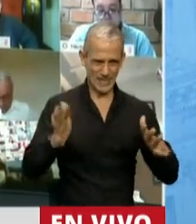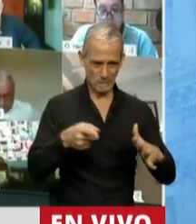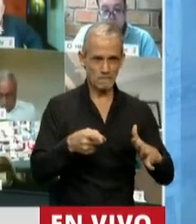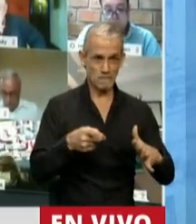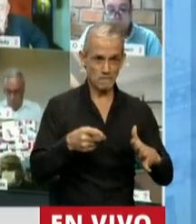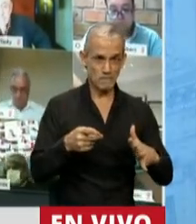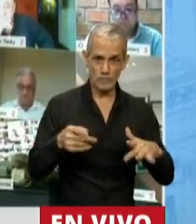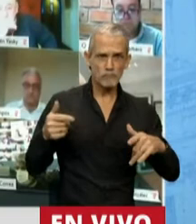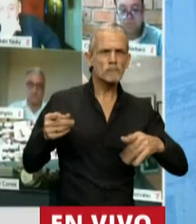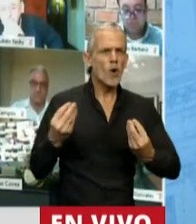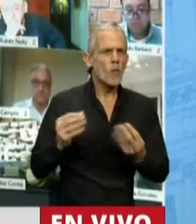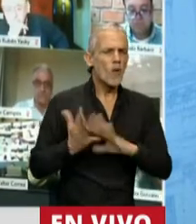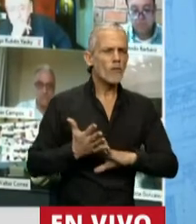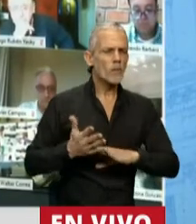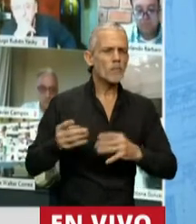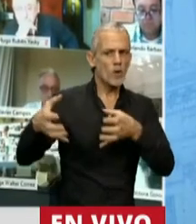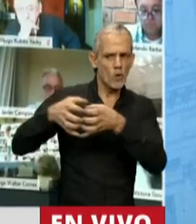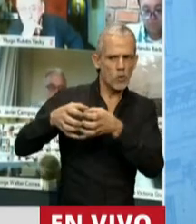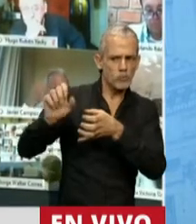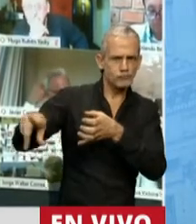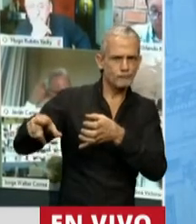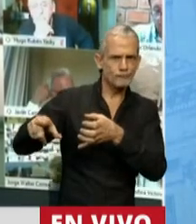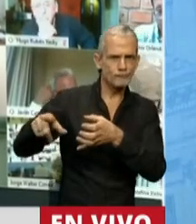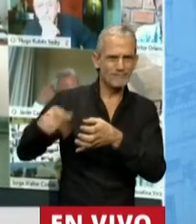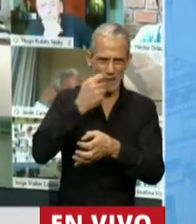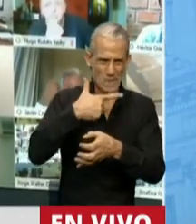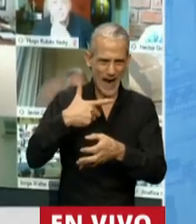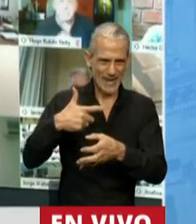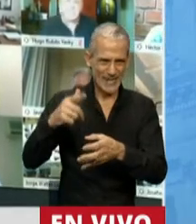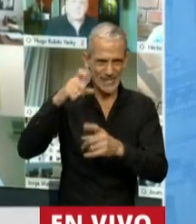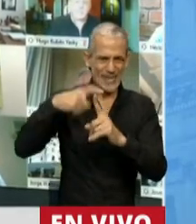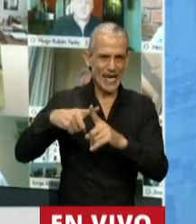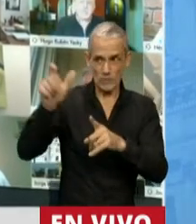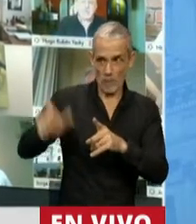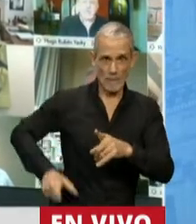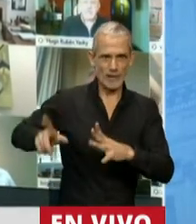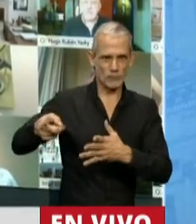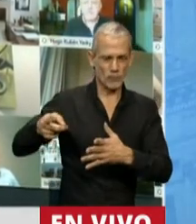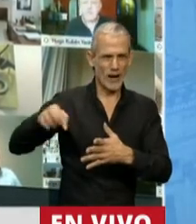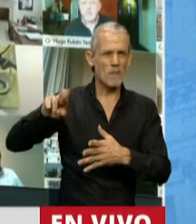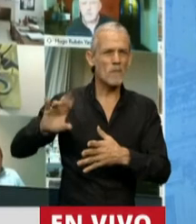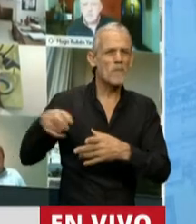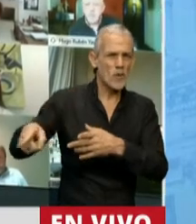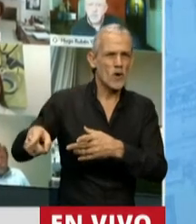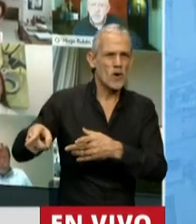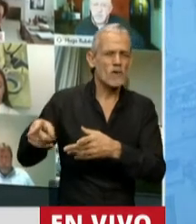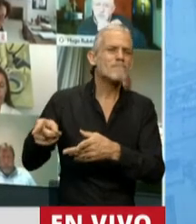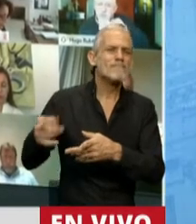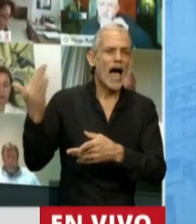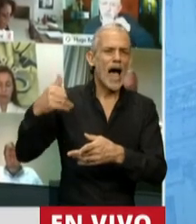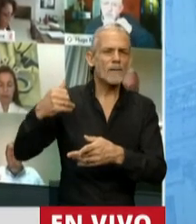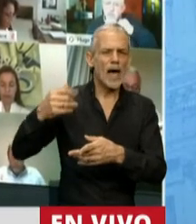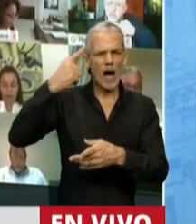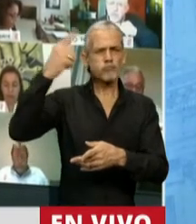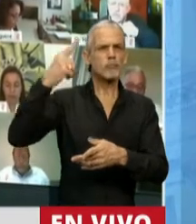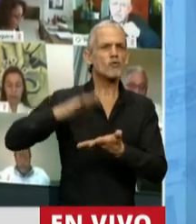posición que el bloque que él conducía y él en persona tenían con respecto a las